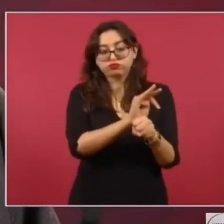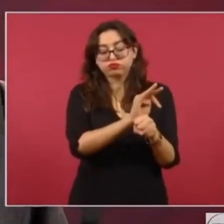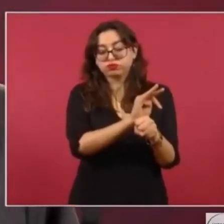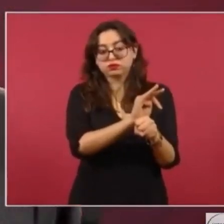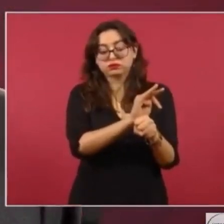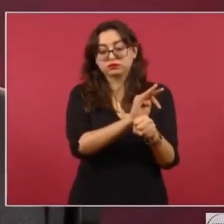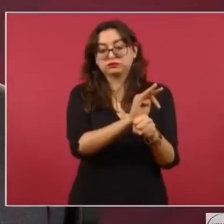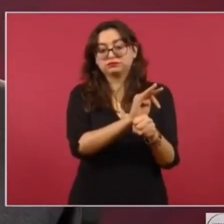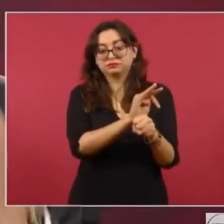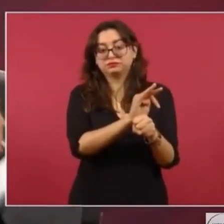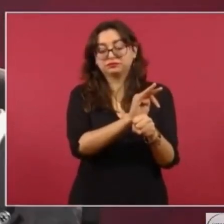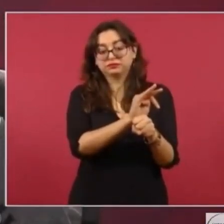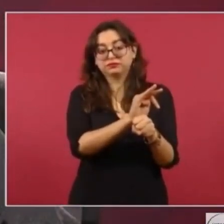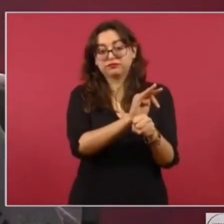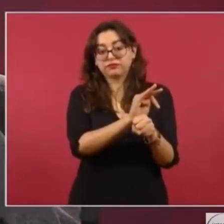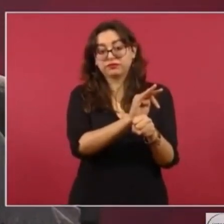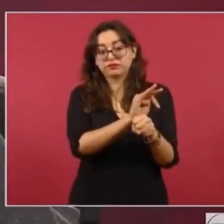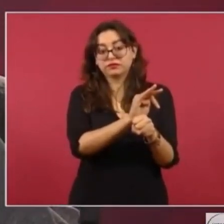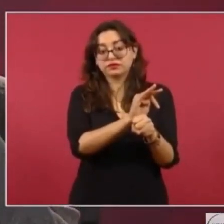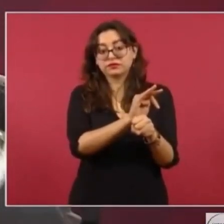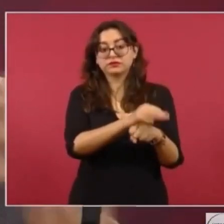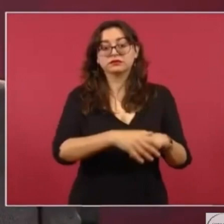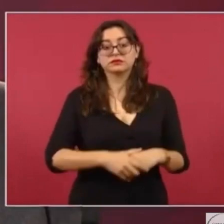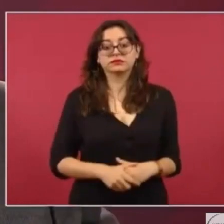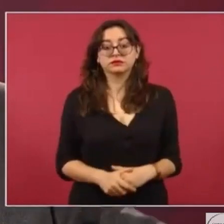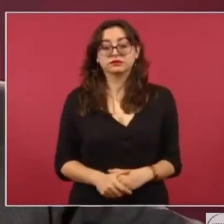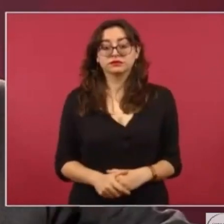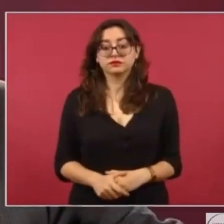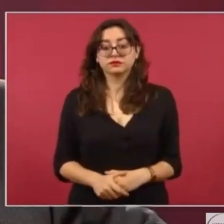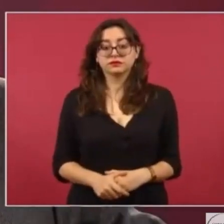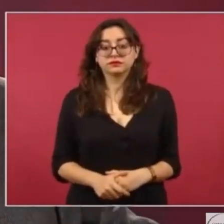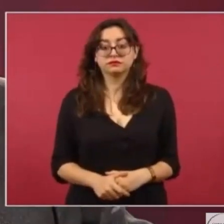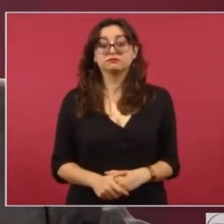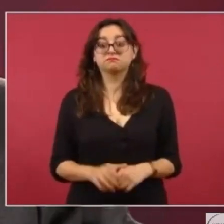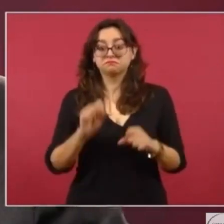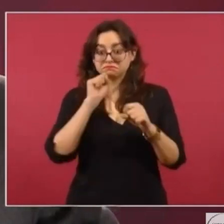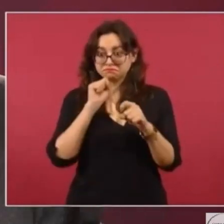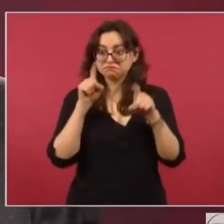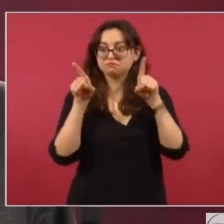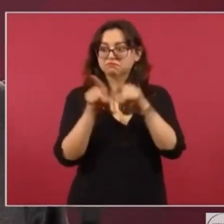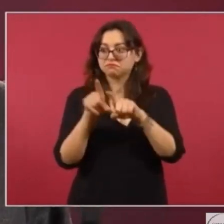asociaciones de abogados